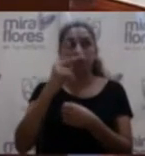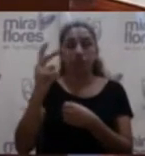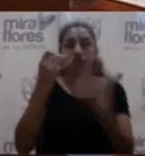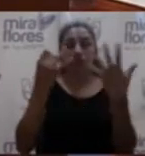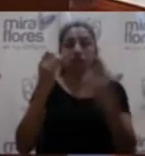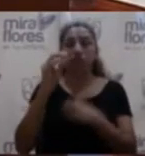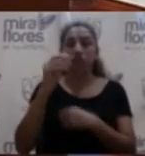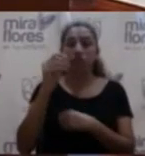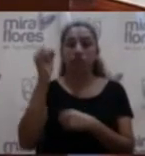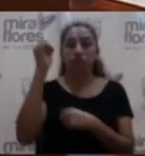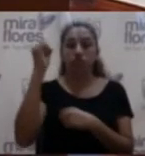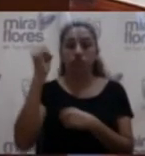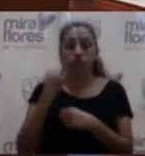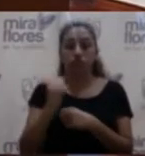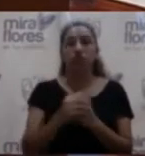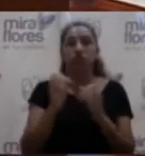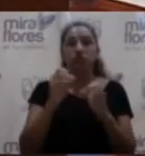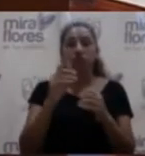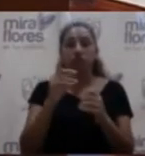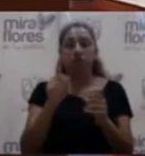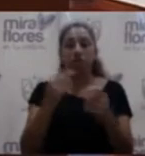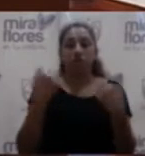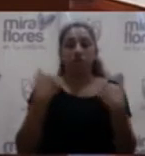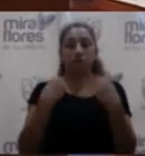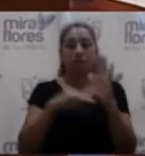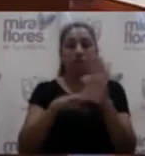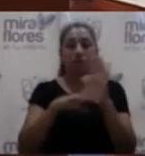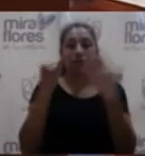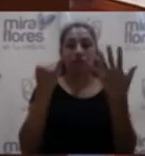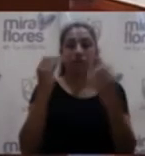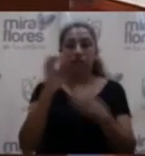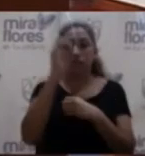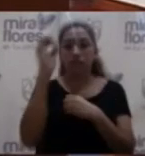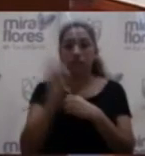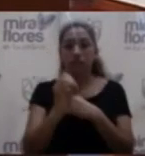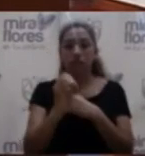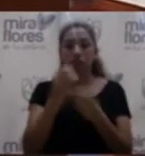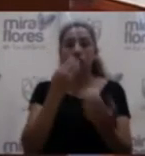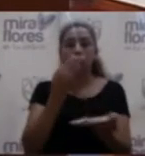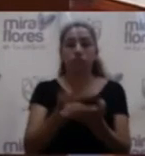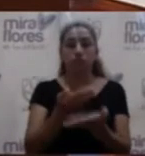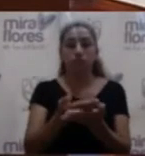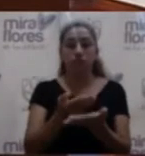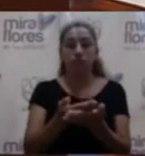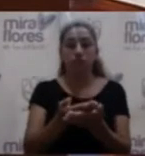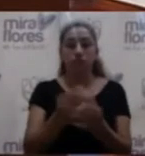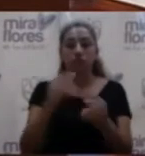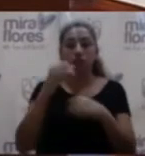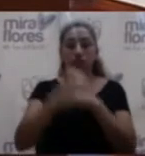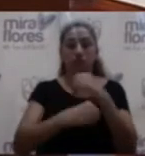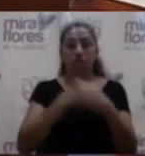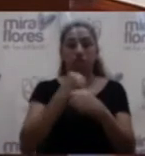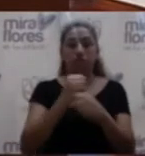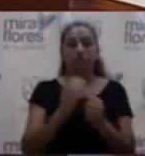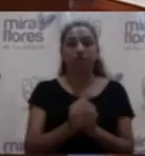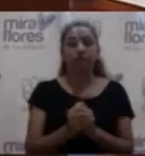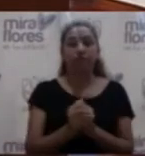una cifra conservadora y que representa un incremento de un poco más del 6% del presupuesto aprobado en el presente año.